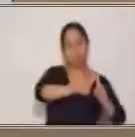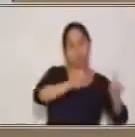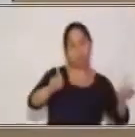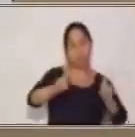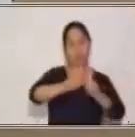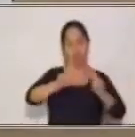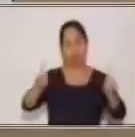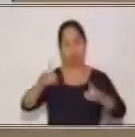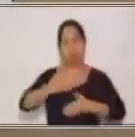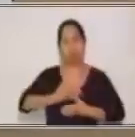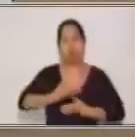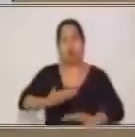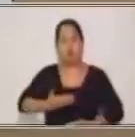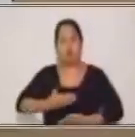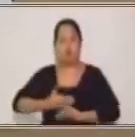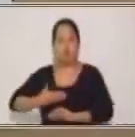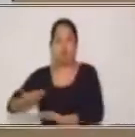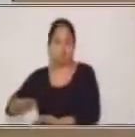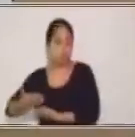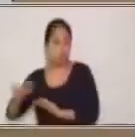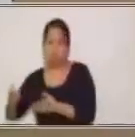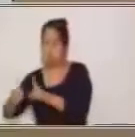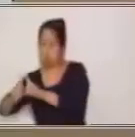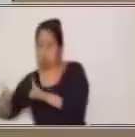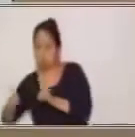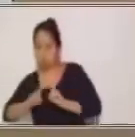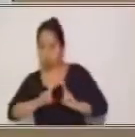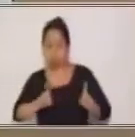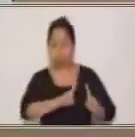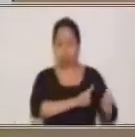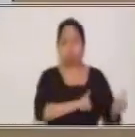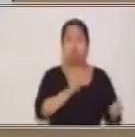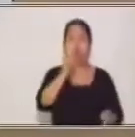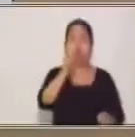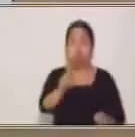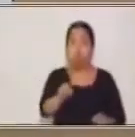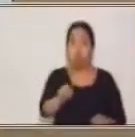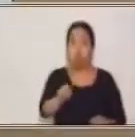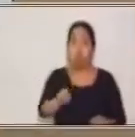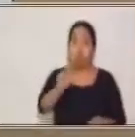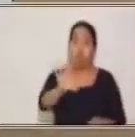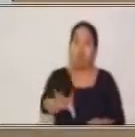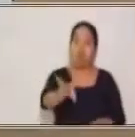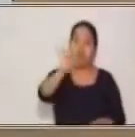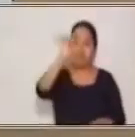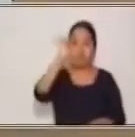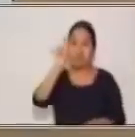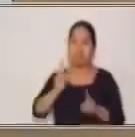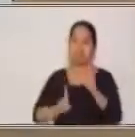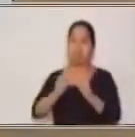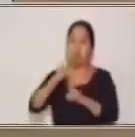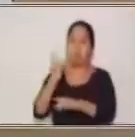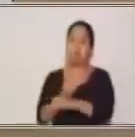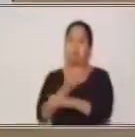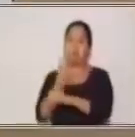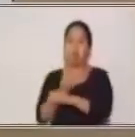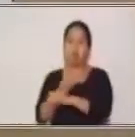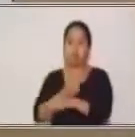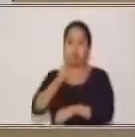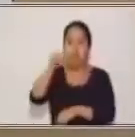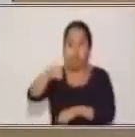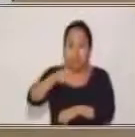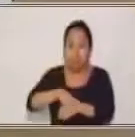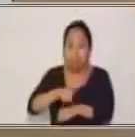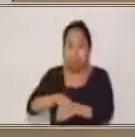uno de ellos. Entonces, tú debes de decidir cuál es el que te conviene utilizar en el momento que estás